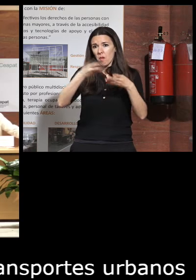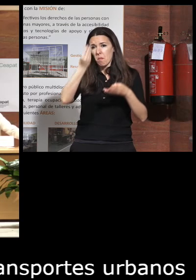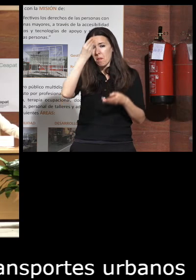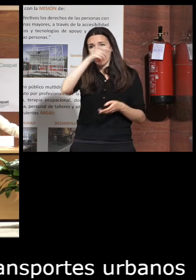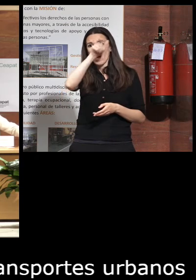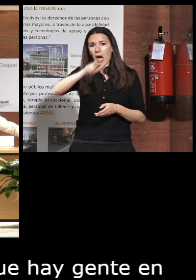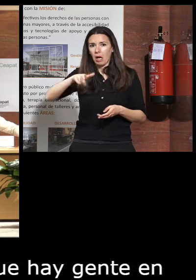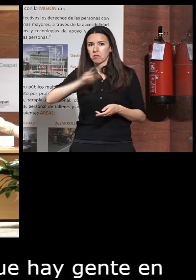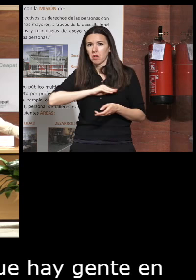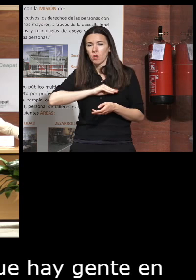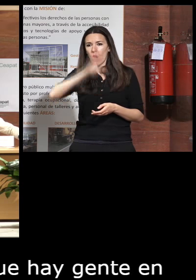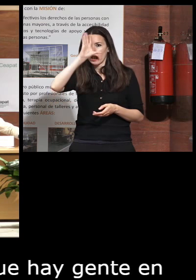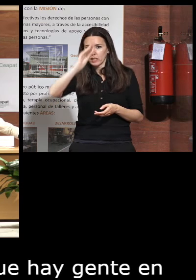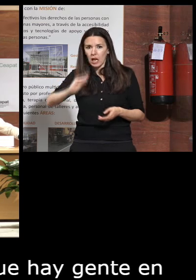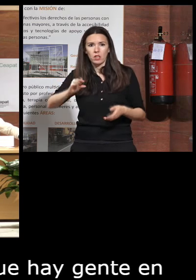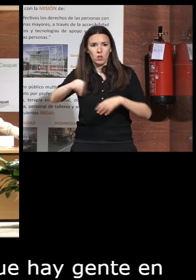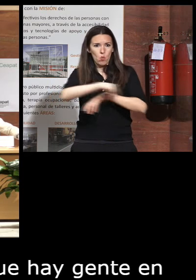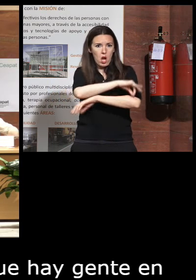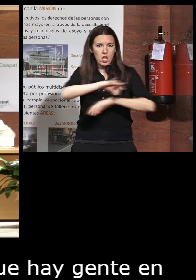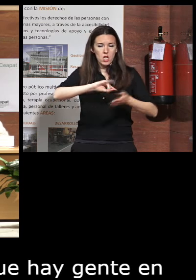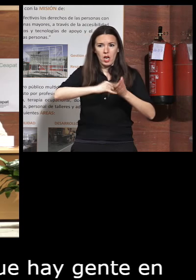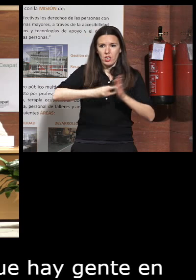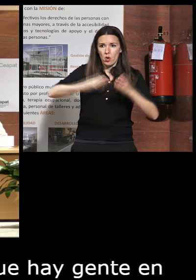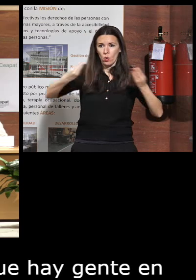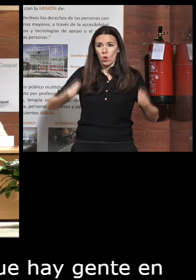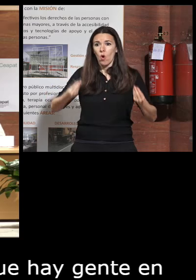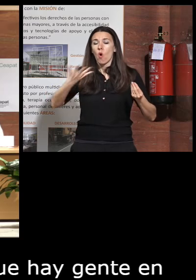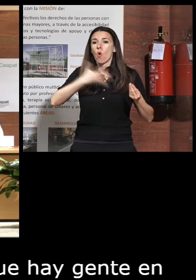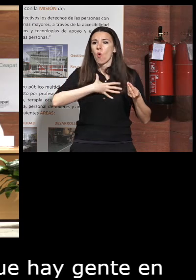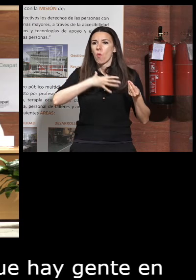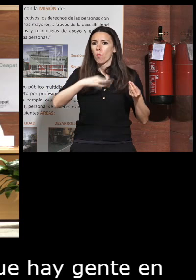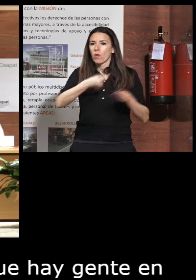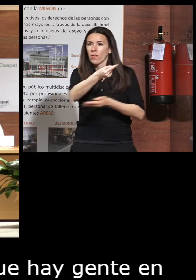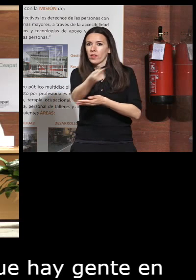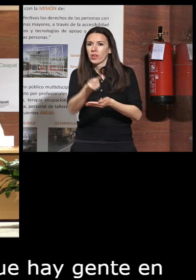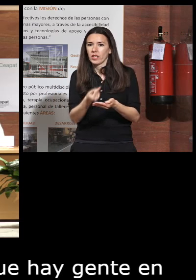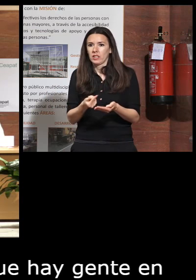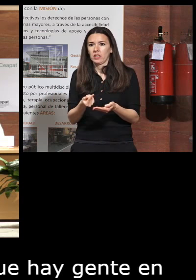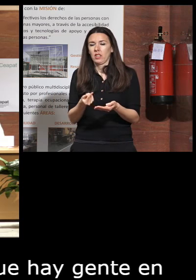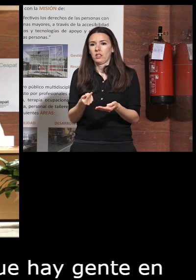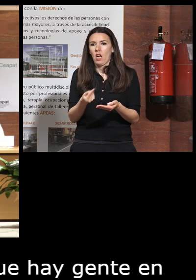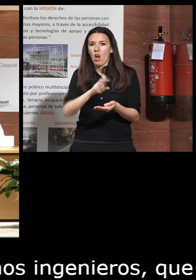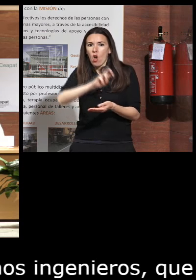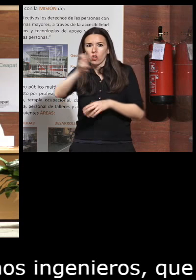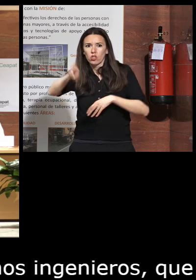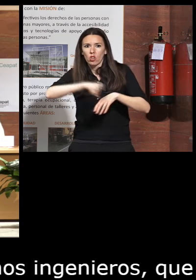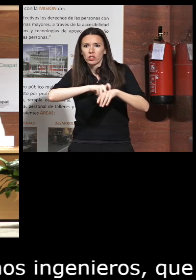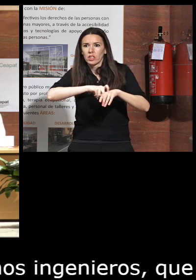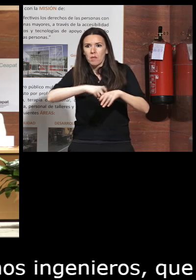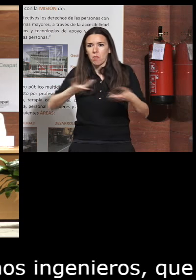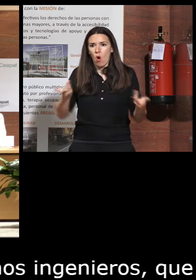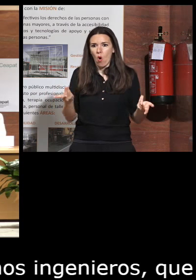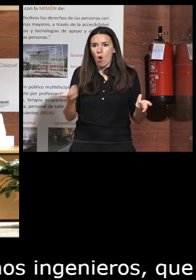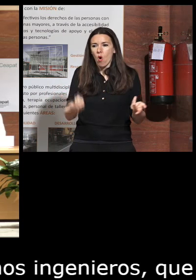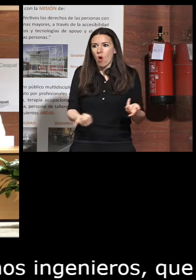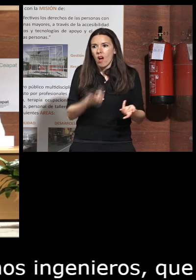inteligencia muchos ingenieros que podrían diseñar otro tipo de plataforma porque